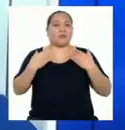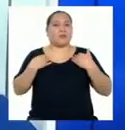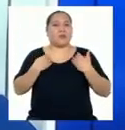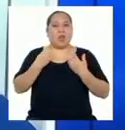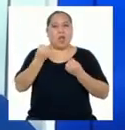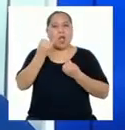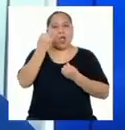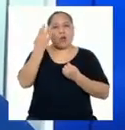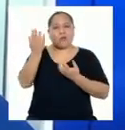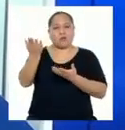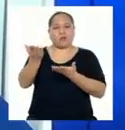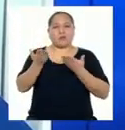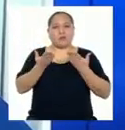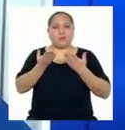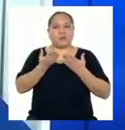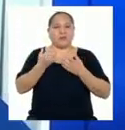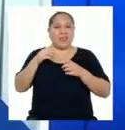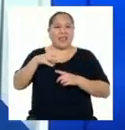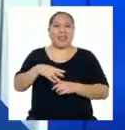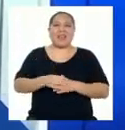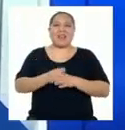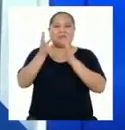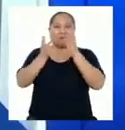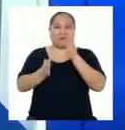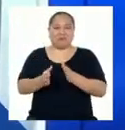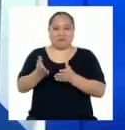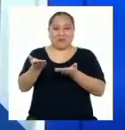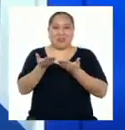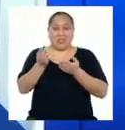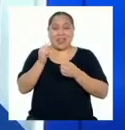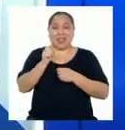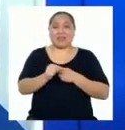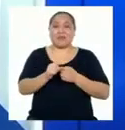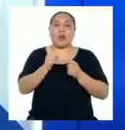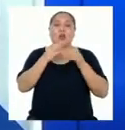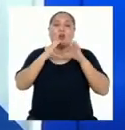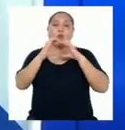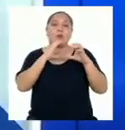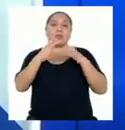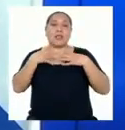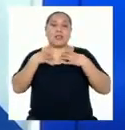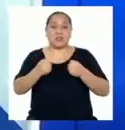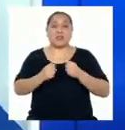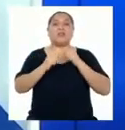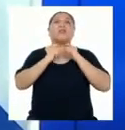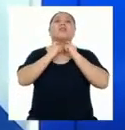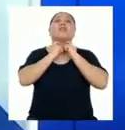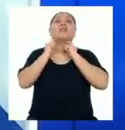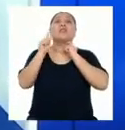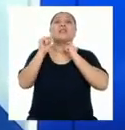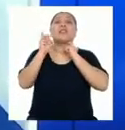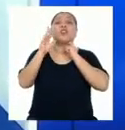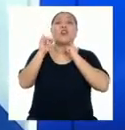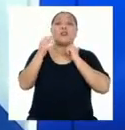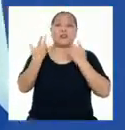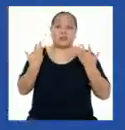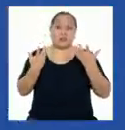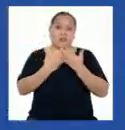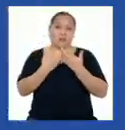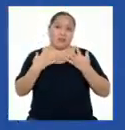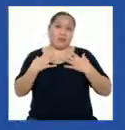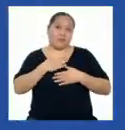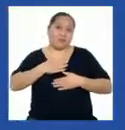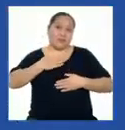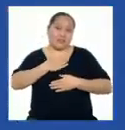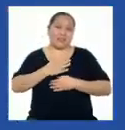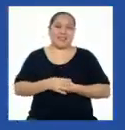algunos invitados e invitadas para conversar un poco sobre la salud. Pues la tiroides tiene mucho que ver con nuestro bienestar. ¡Conozcámoslos!